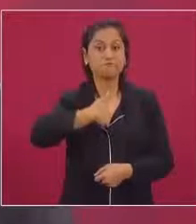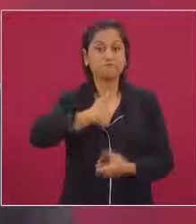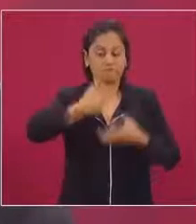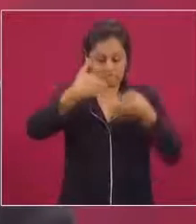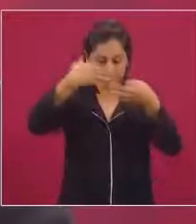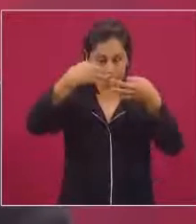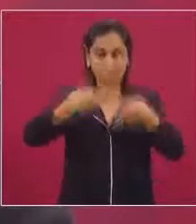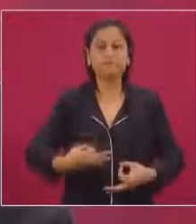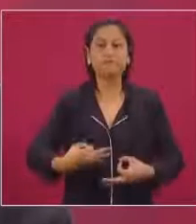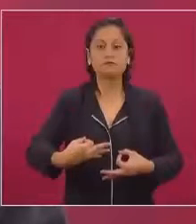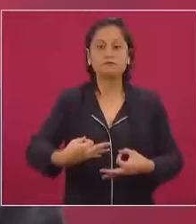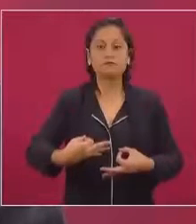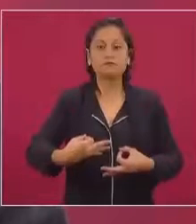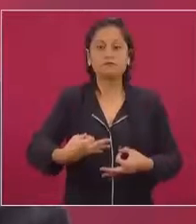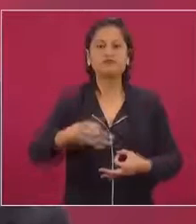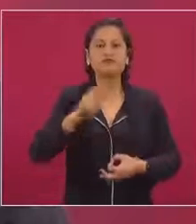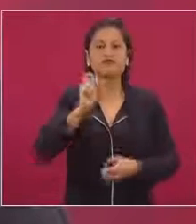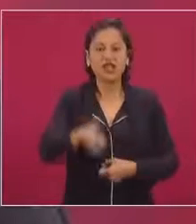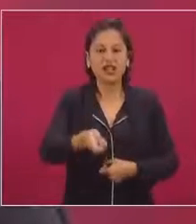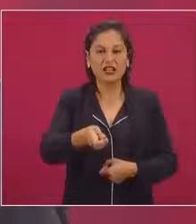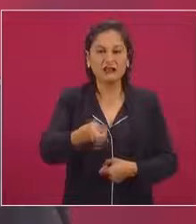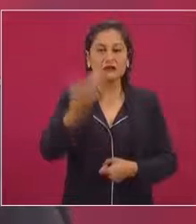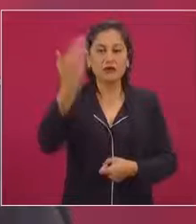de que benditas redes sociales,